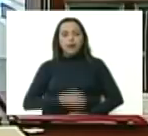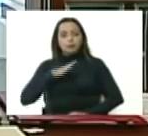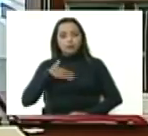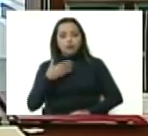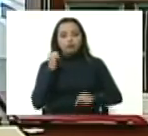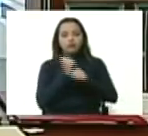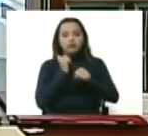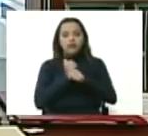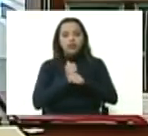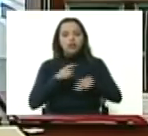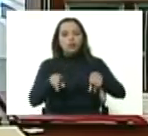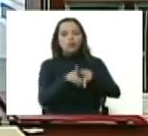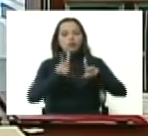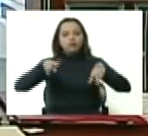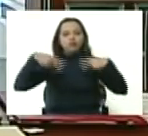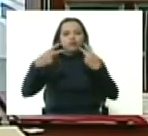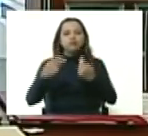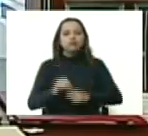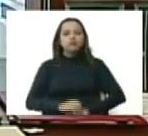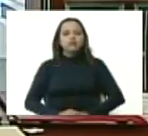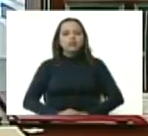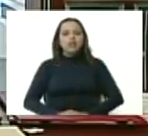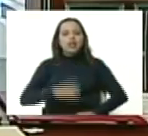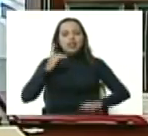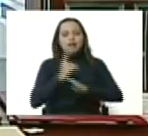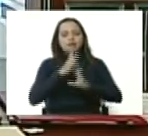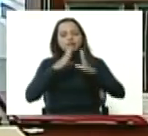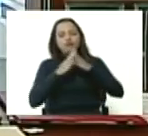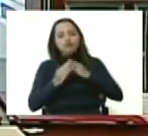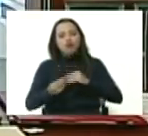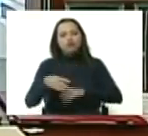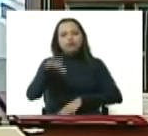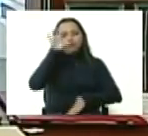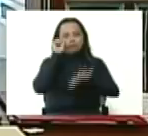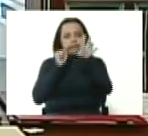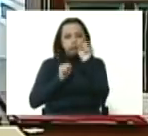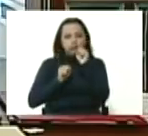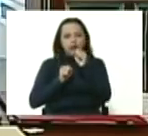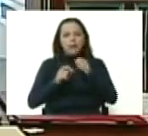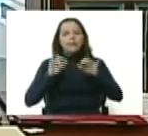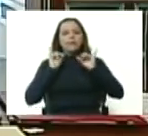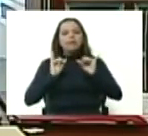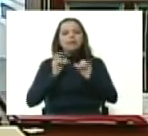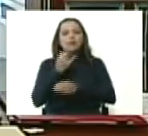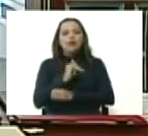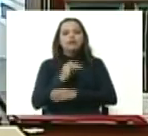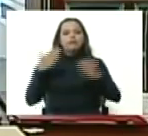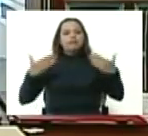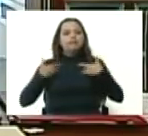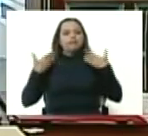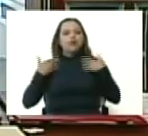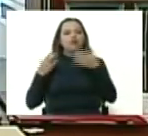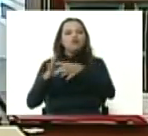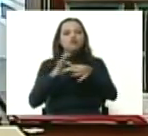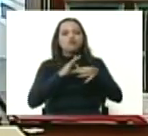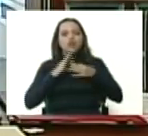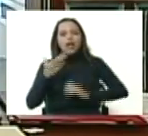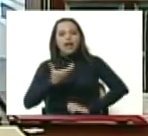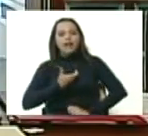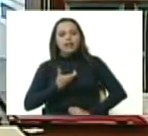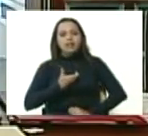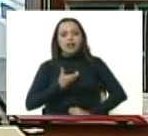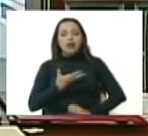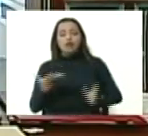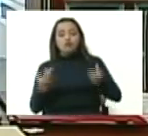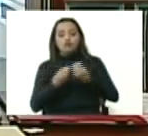debemos todos convencernos de eso por eso me alegra mucho ver unido una alcaldesa al poder